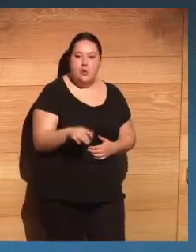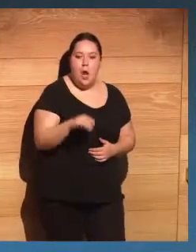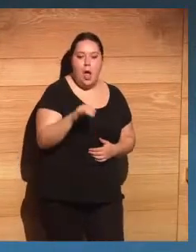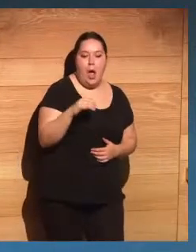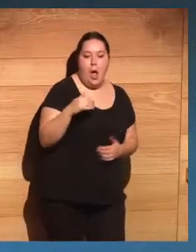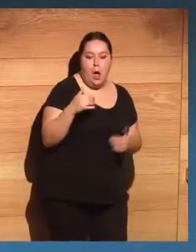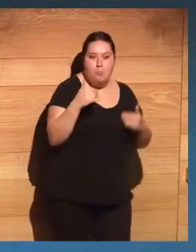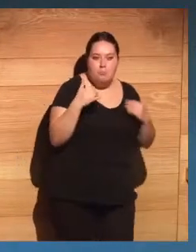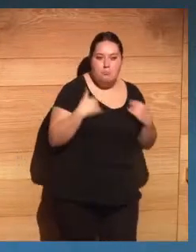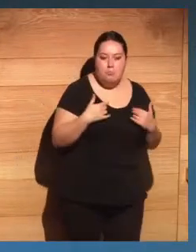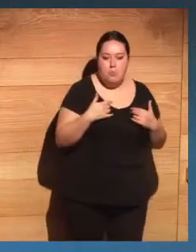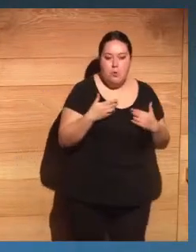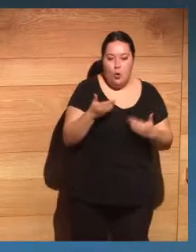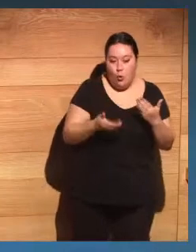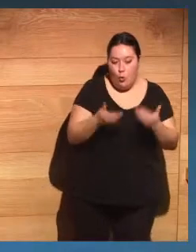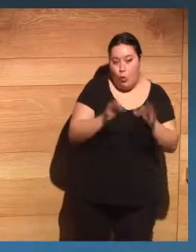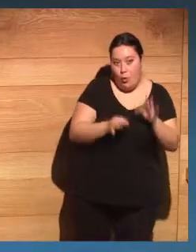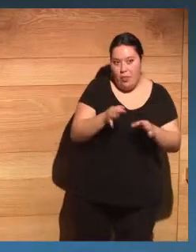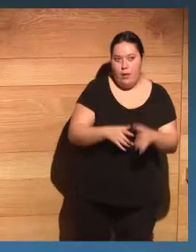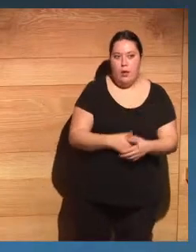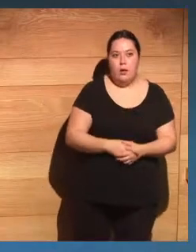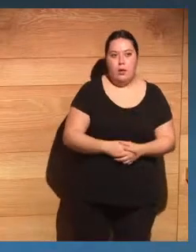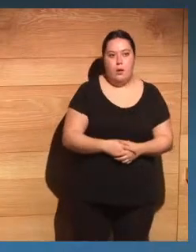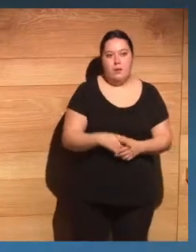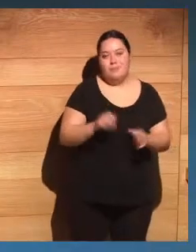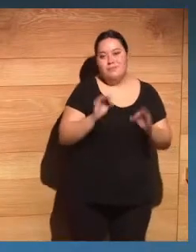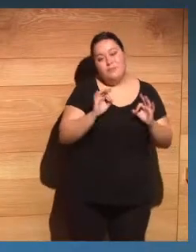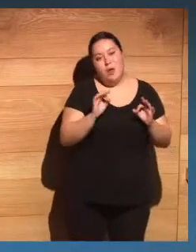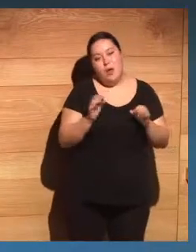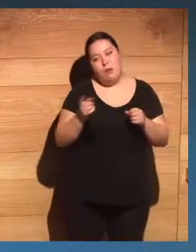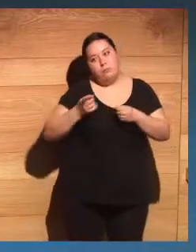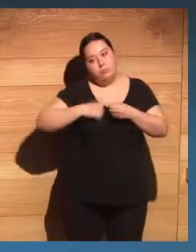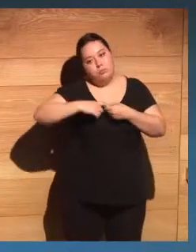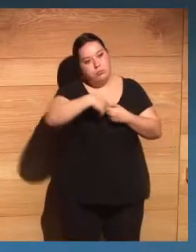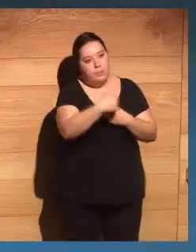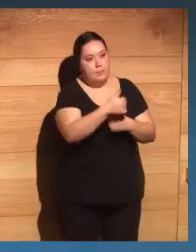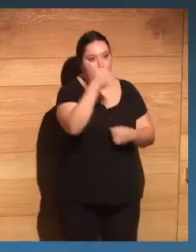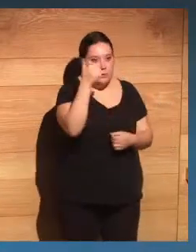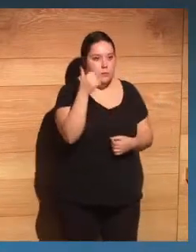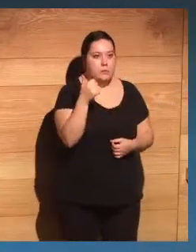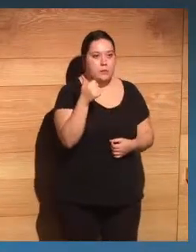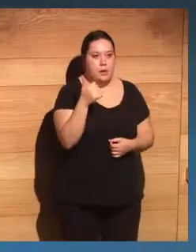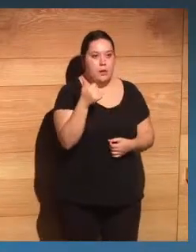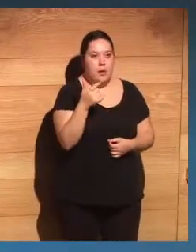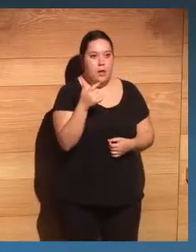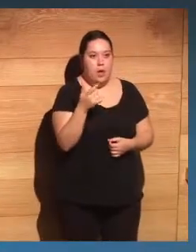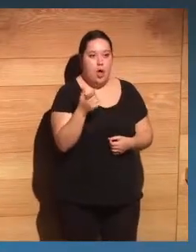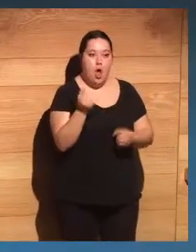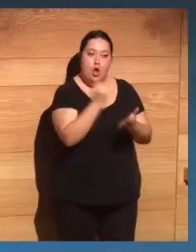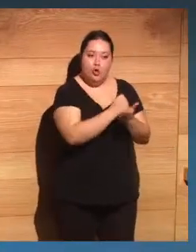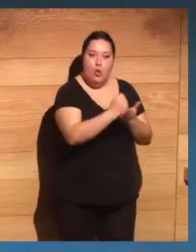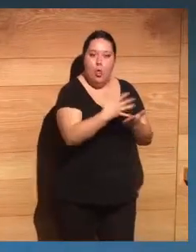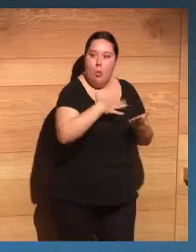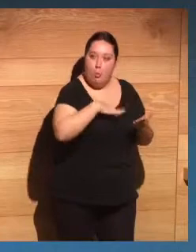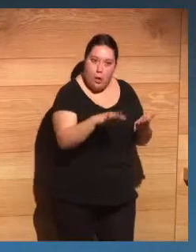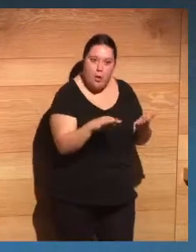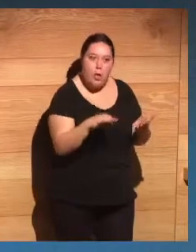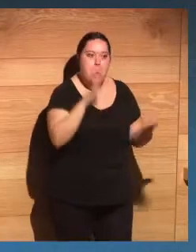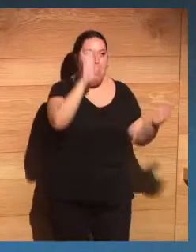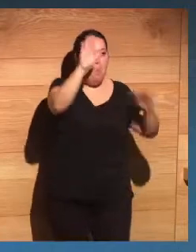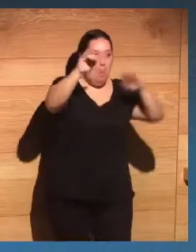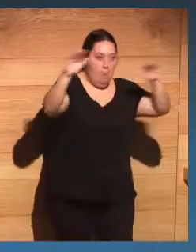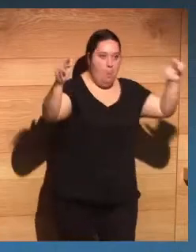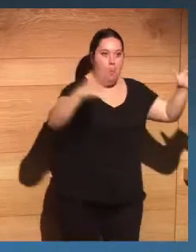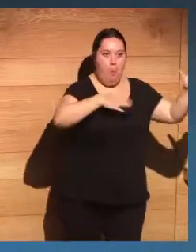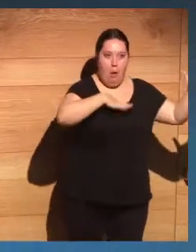poder sumar a más personas a este proyecto, que se pueden asociar, pueden ser socios, desde aquí hago un llamamiento